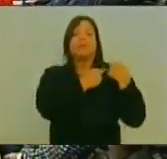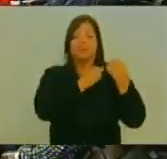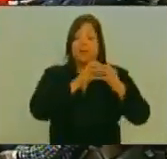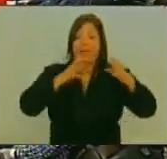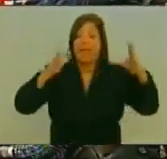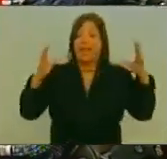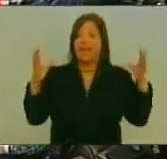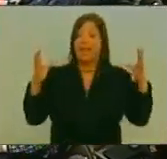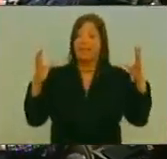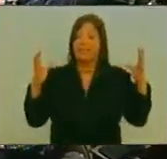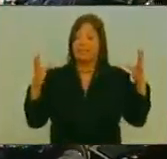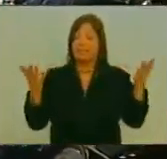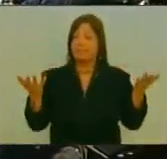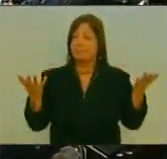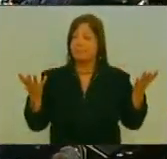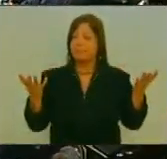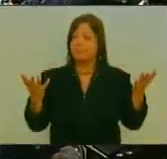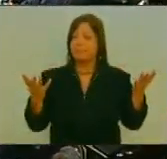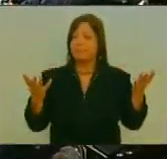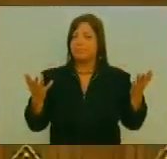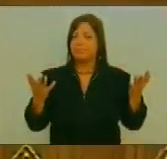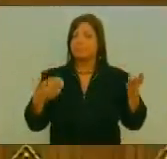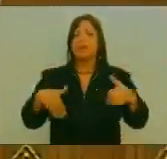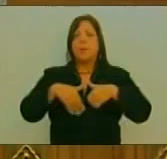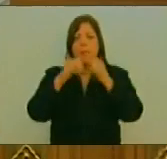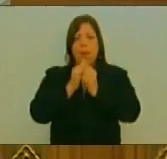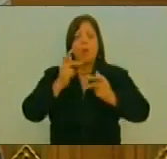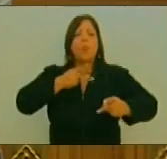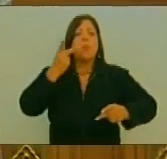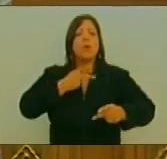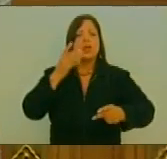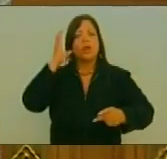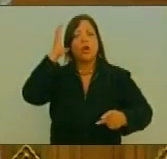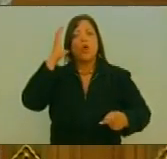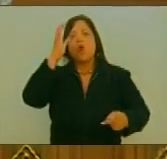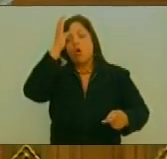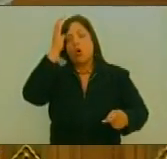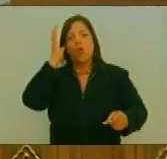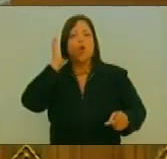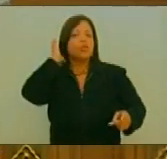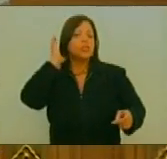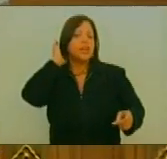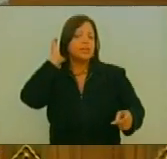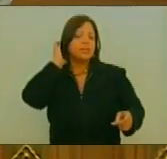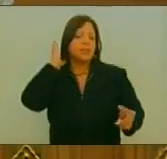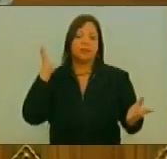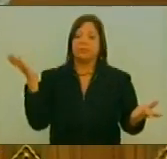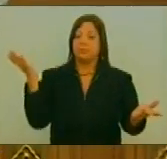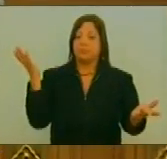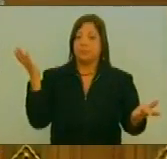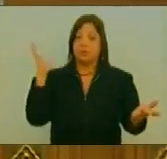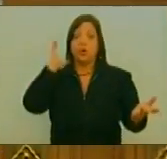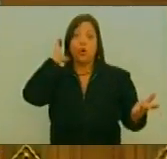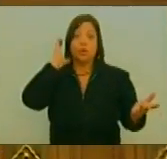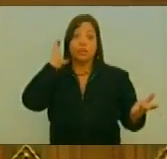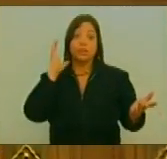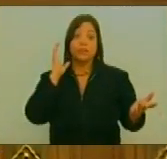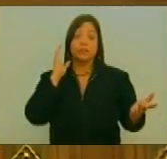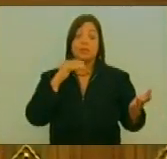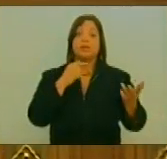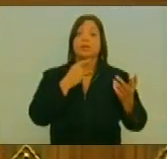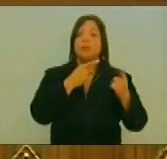Entre ellas Ir a la lucha Política Por la conciencia De nuestro propio pueblo Ir a conformar Los